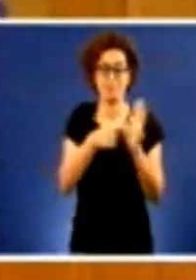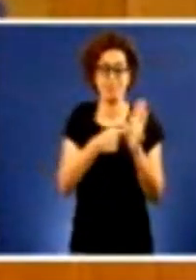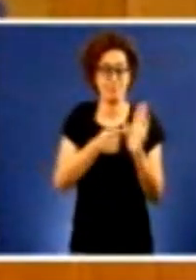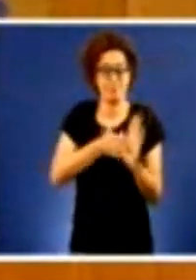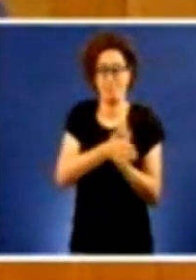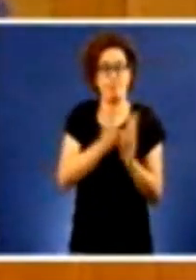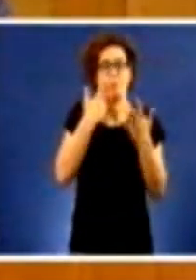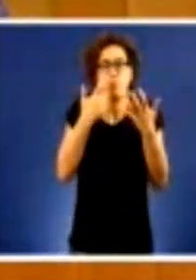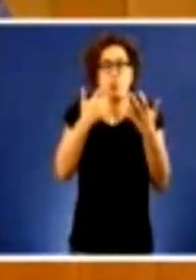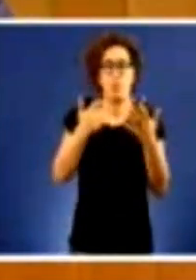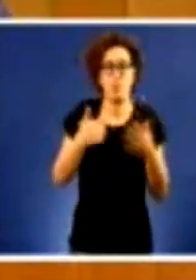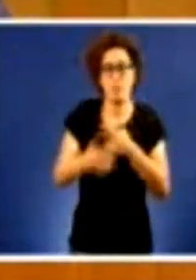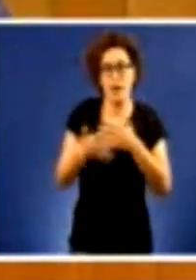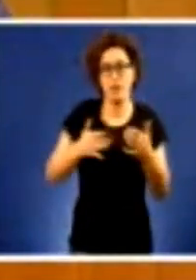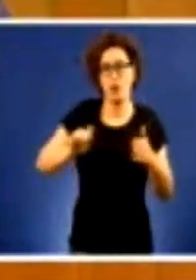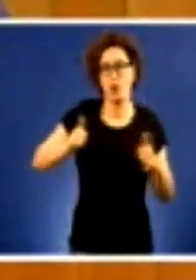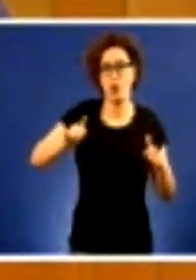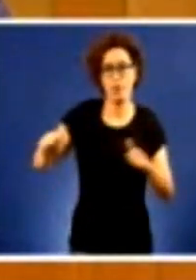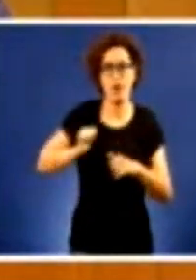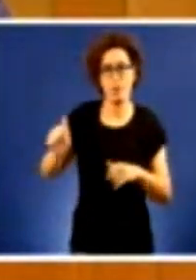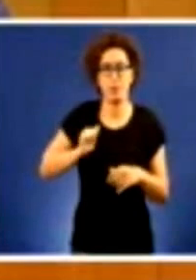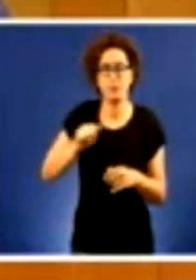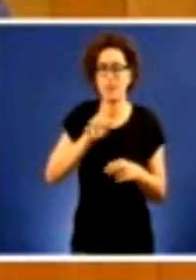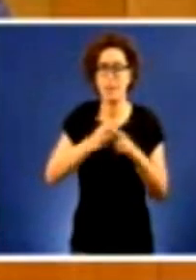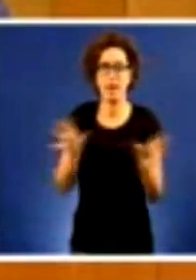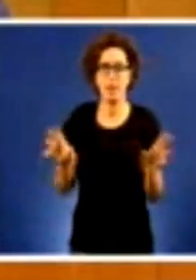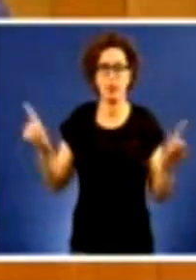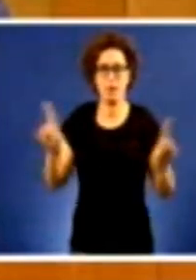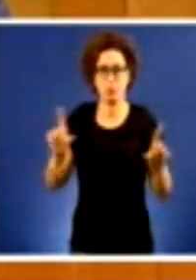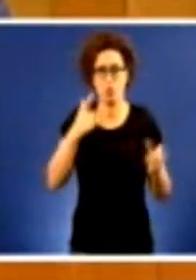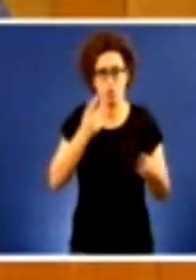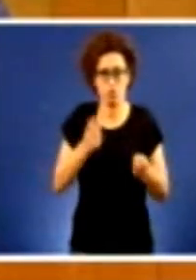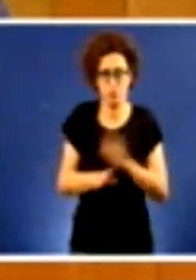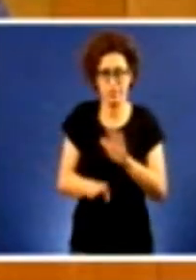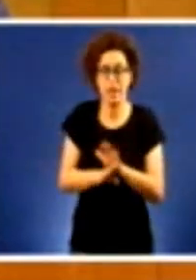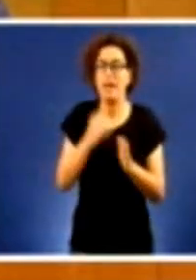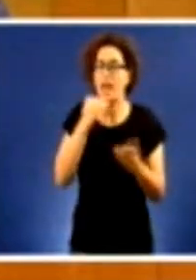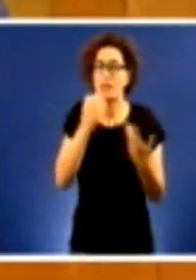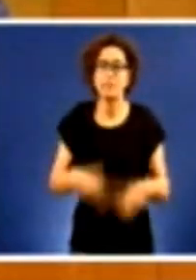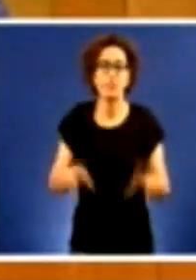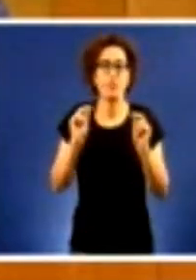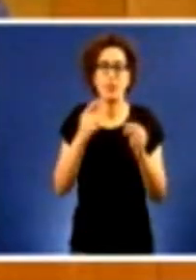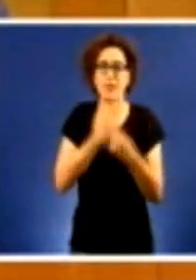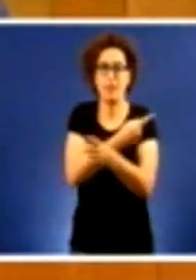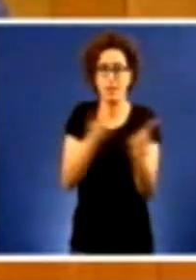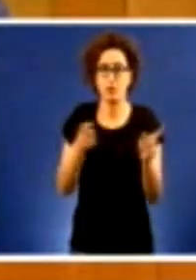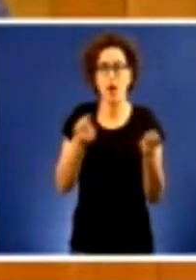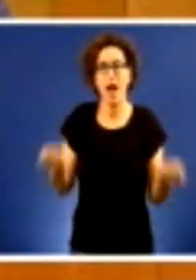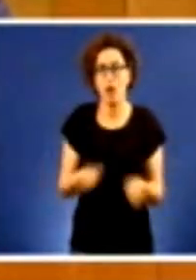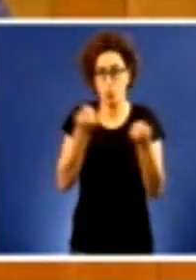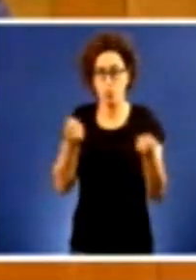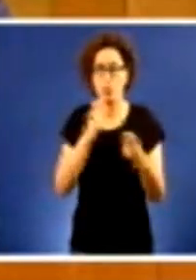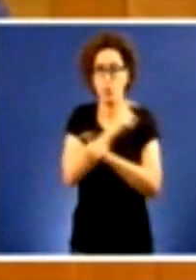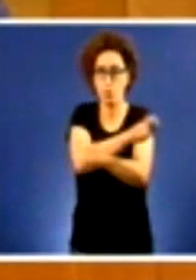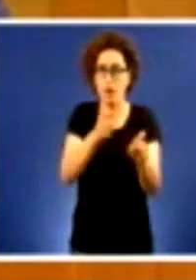maniobra para manter o control da radiotelevisión e xa para rematar simplemente anuncio que vou pedir por